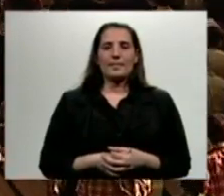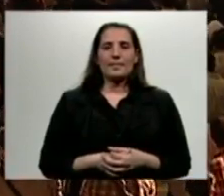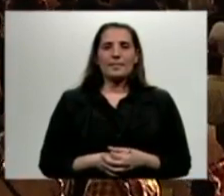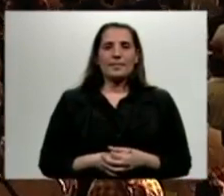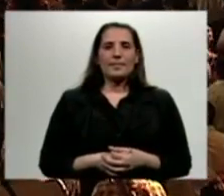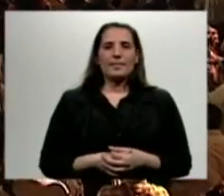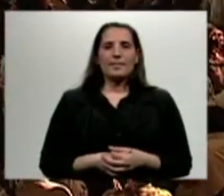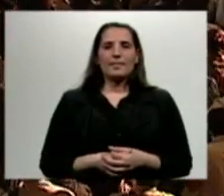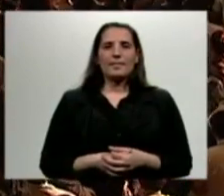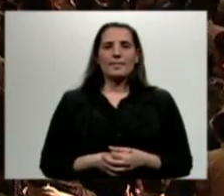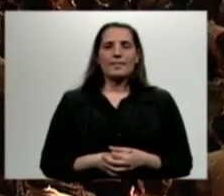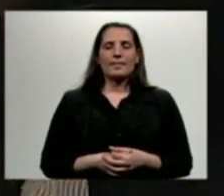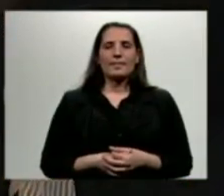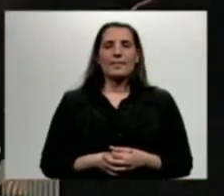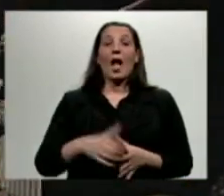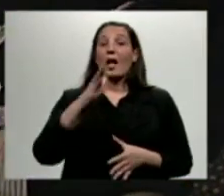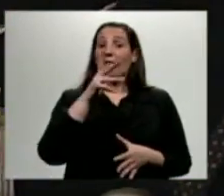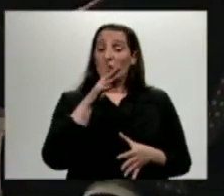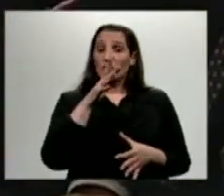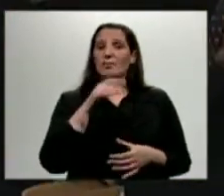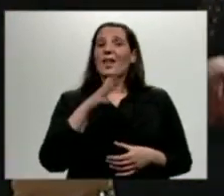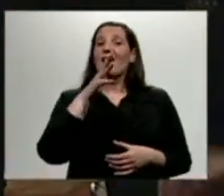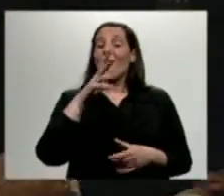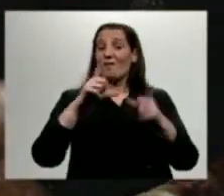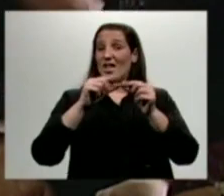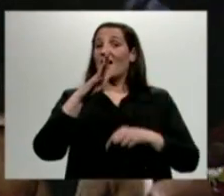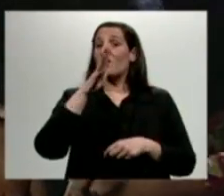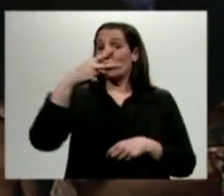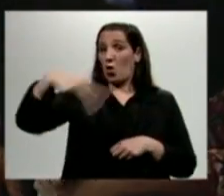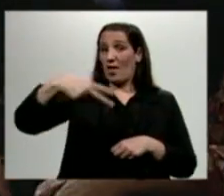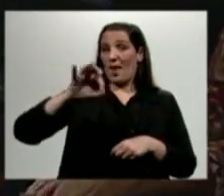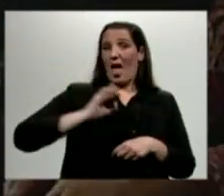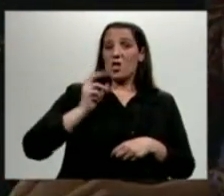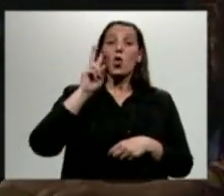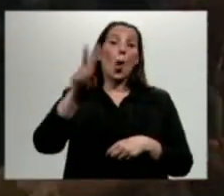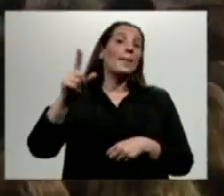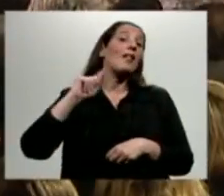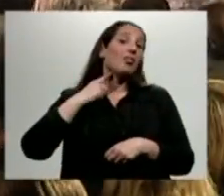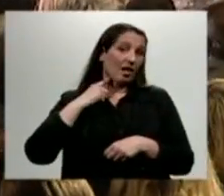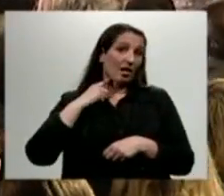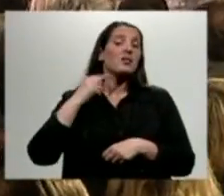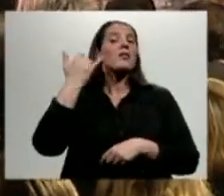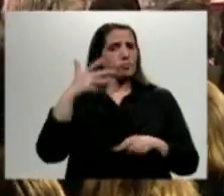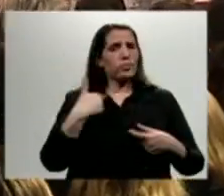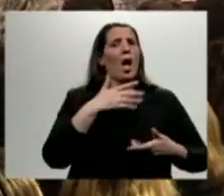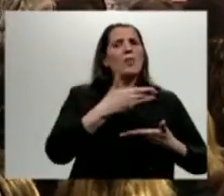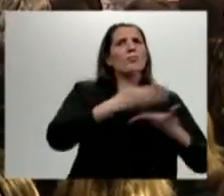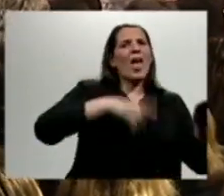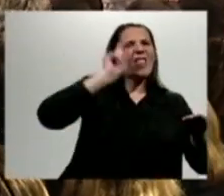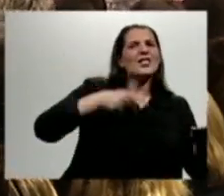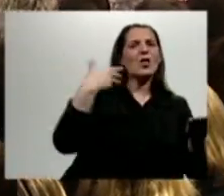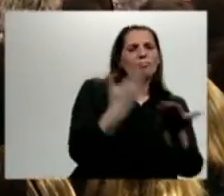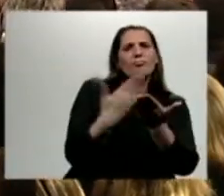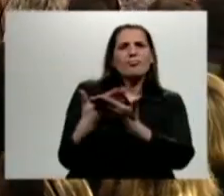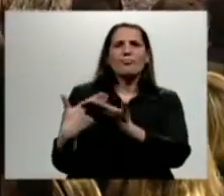El 14 de noviembre del año 2013 se presentaron los dictámenes para la elaboración del final del nuevo